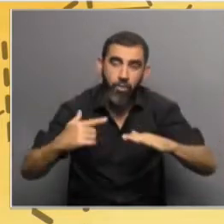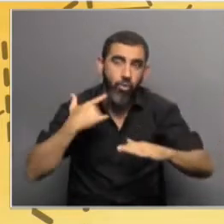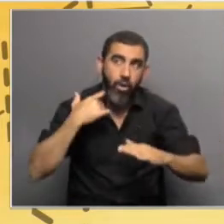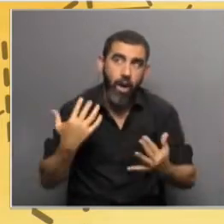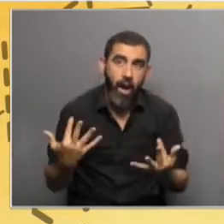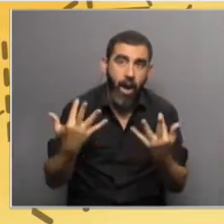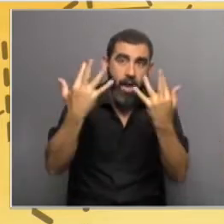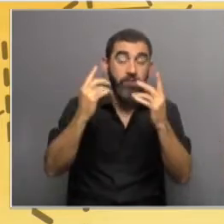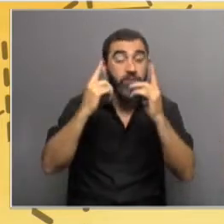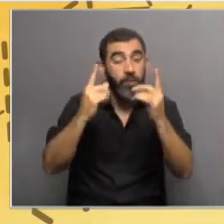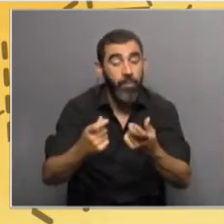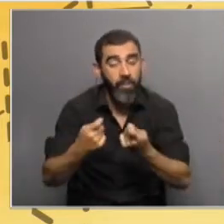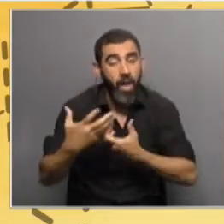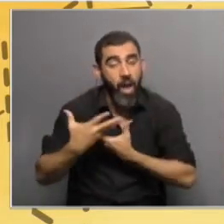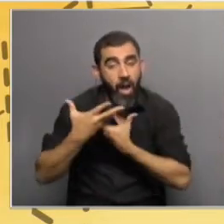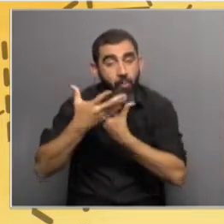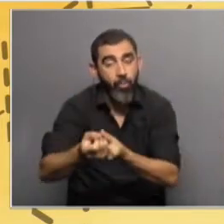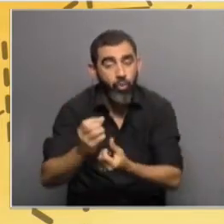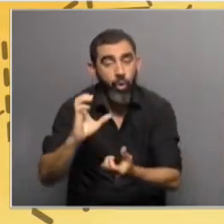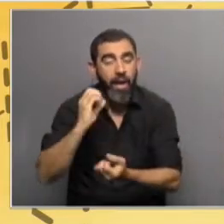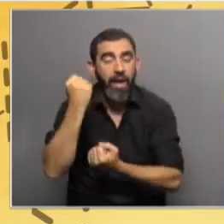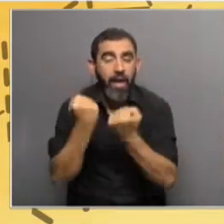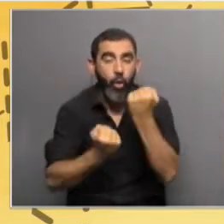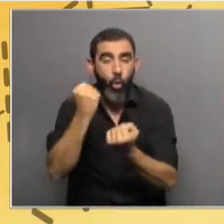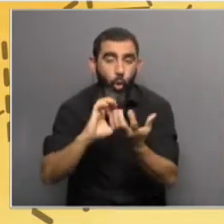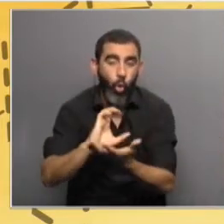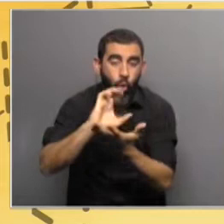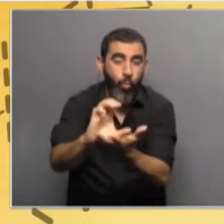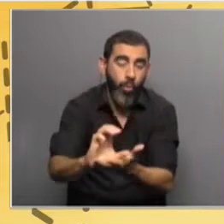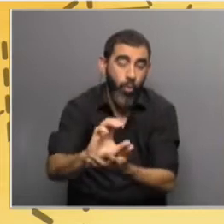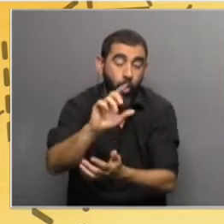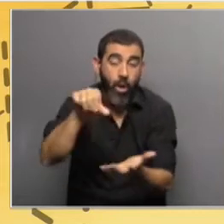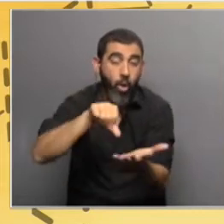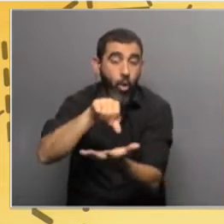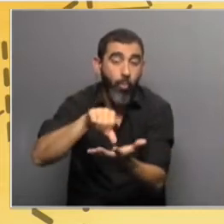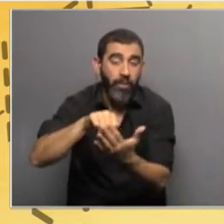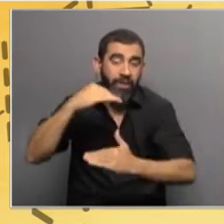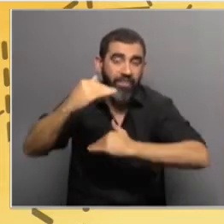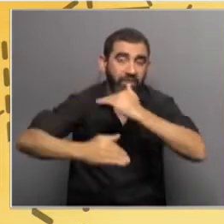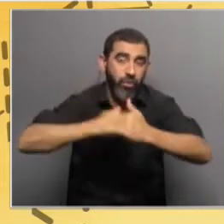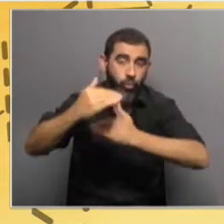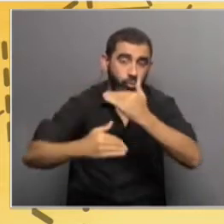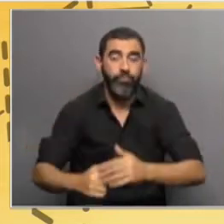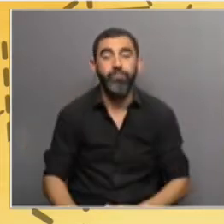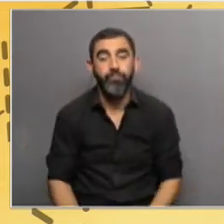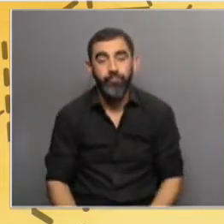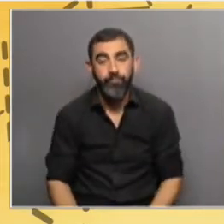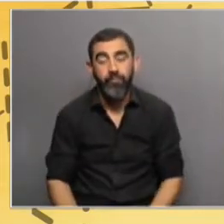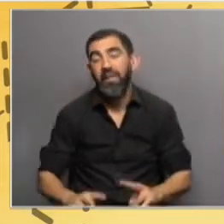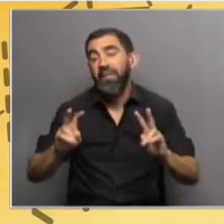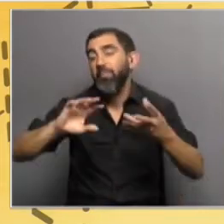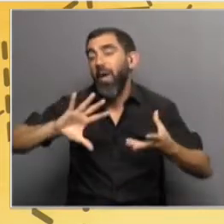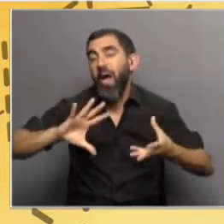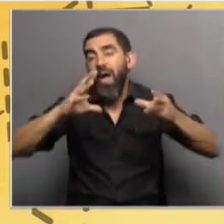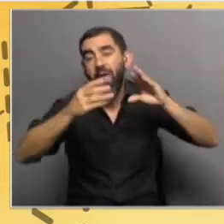de brindar apoyo financiero, básicamente, a los países en desarrollo. En términos de adaptación,